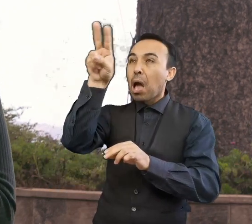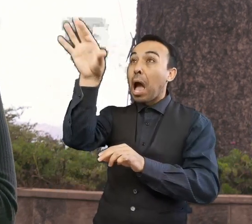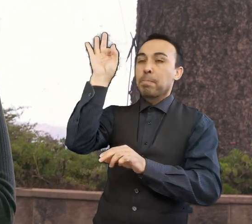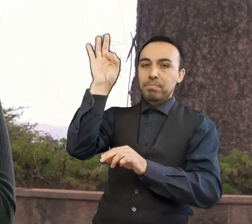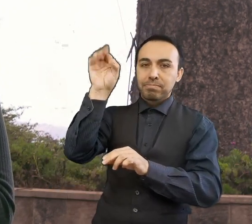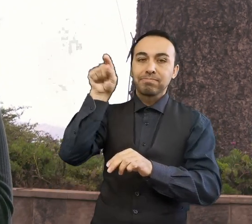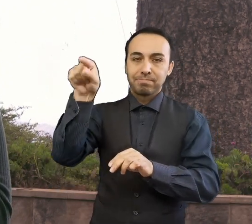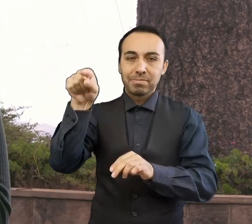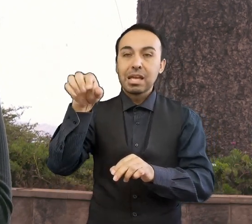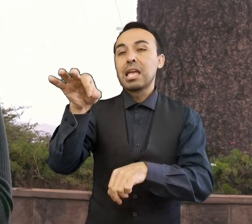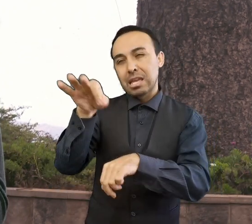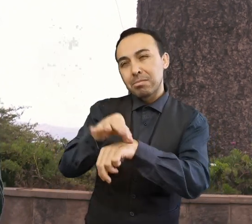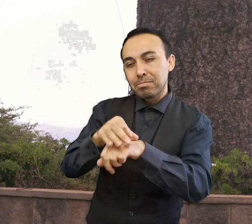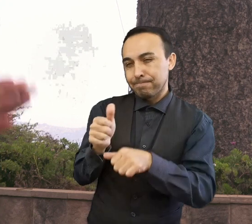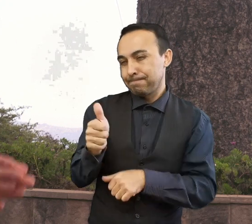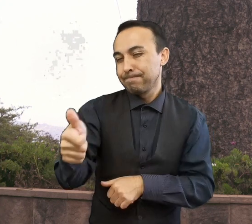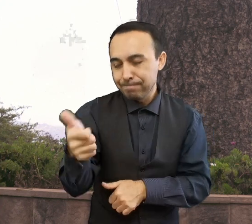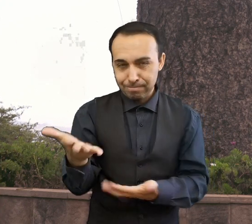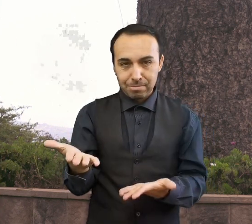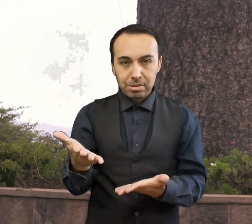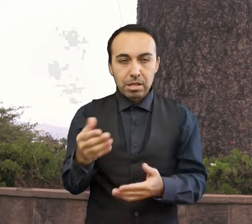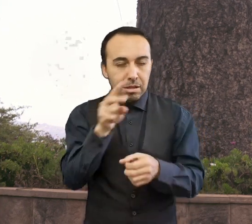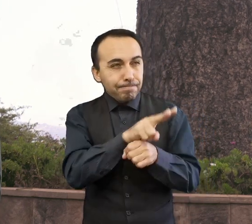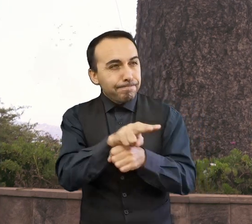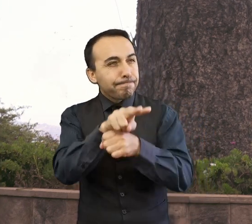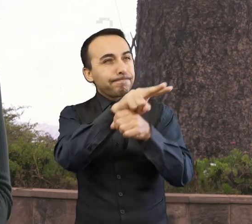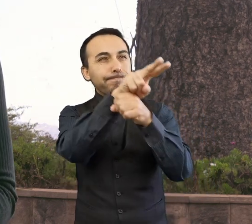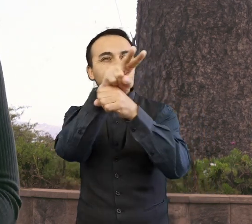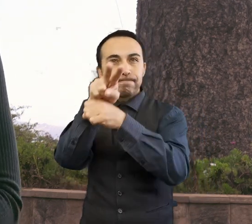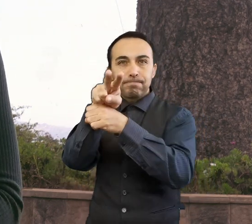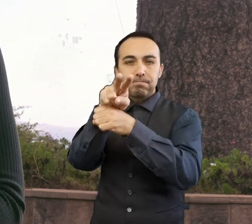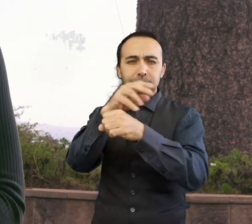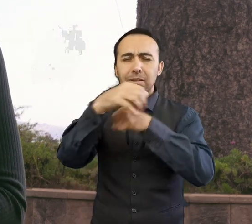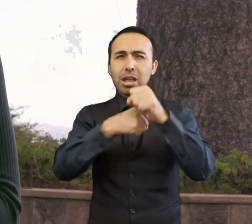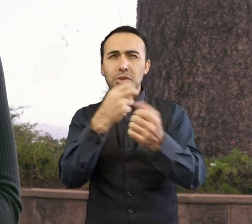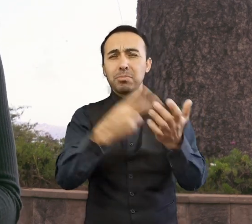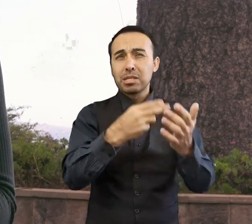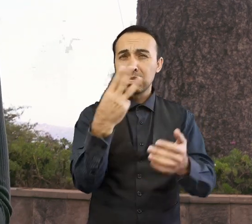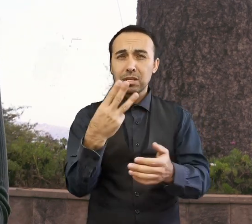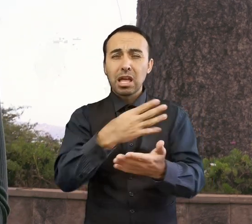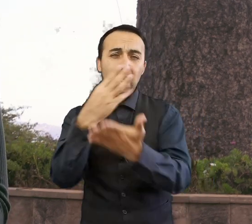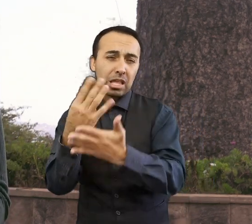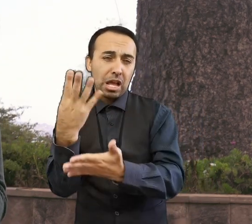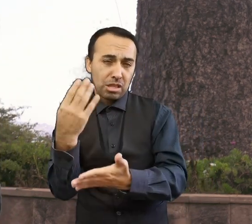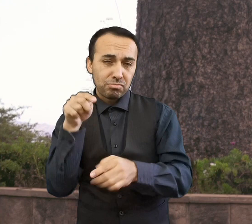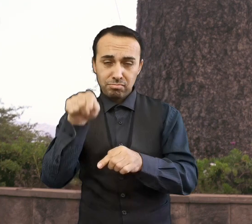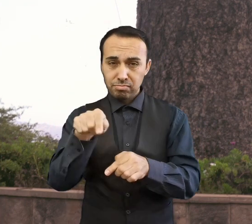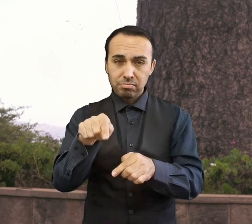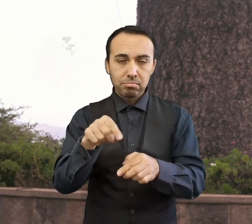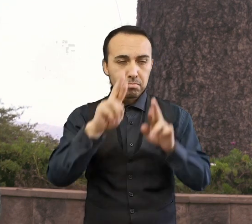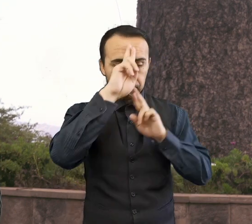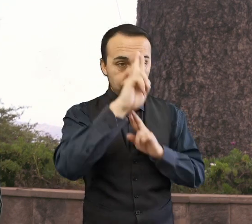la Carnegie Institution for Science entre 2003 y 2014 y reconocida por sus mediciones de la constante de Hubble. Otro